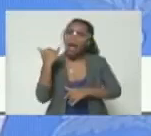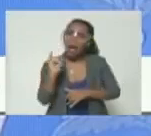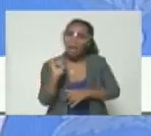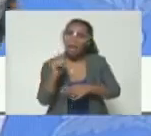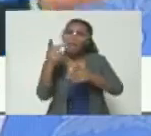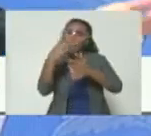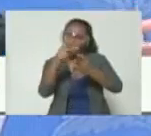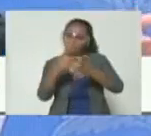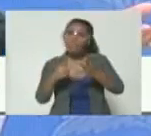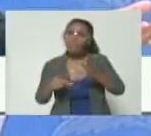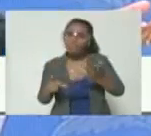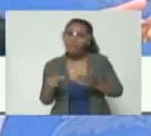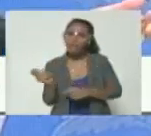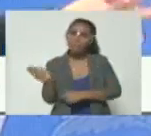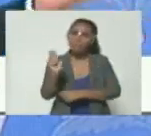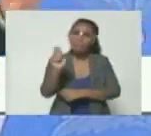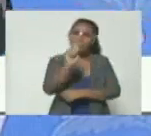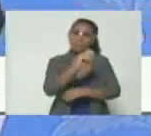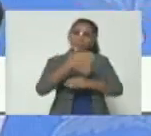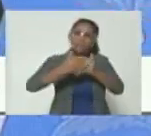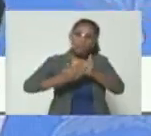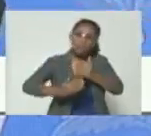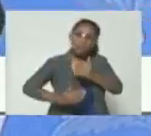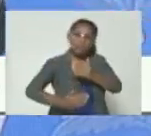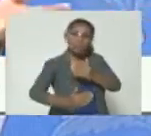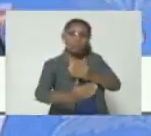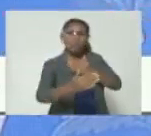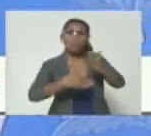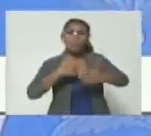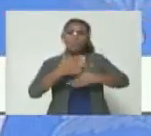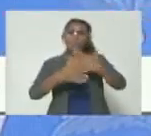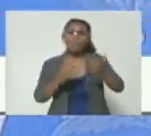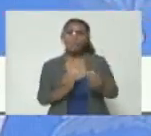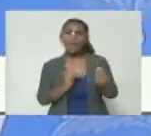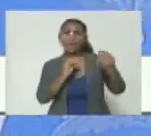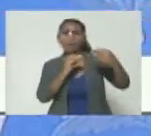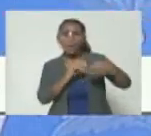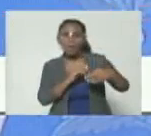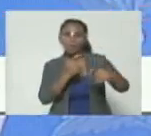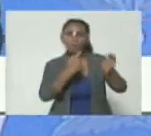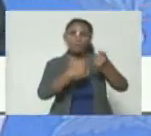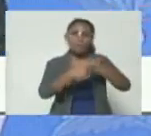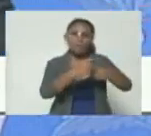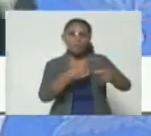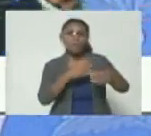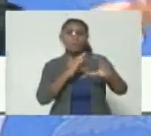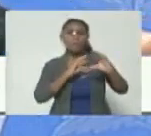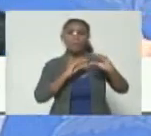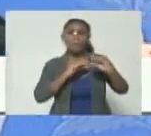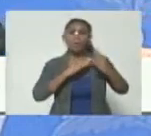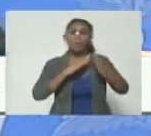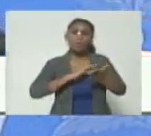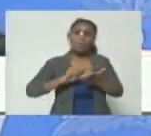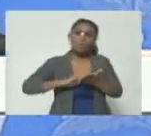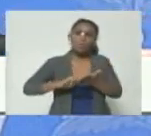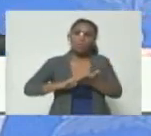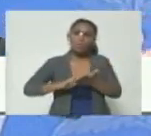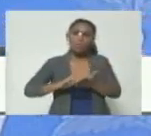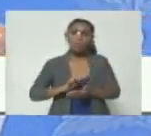meses avanzando en procesos de negociación y en acuerdos, o ustedes creen que el nombramiento del CNE es de donde provino,